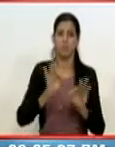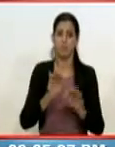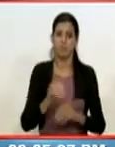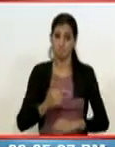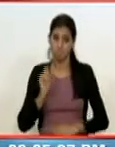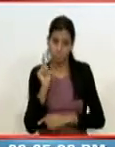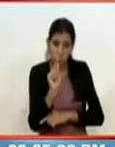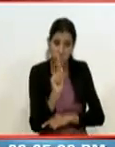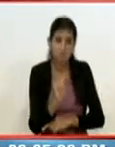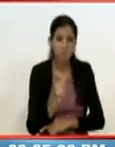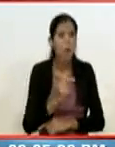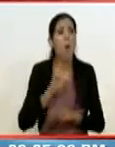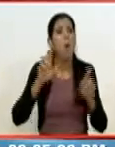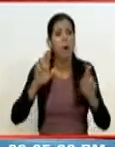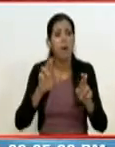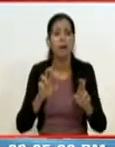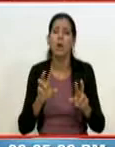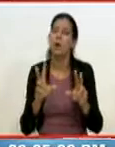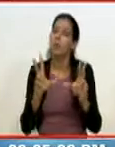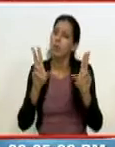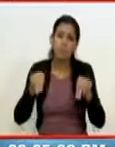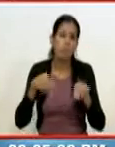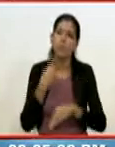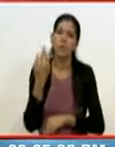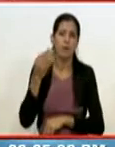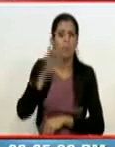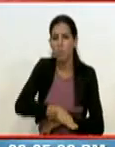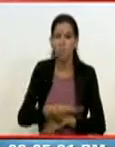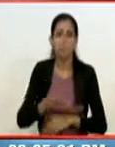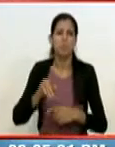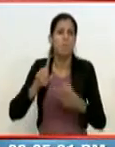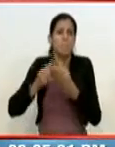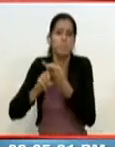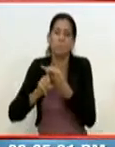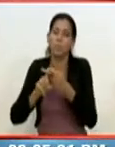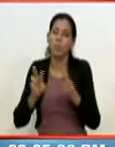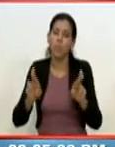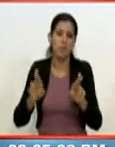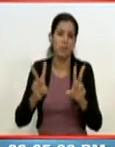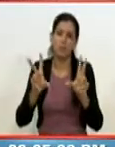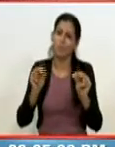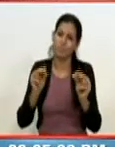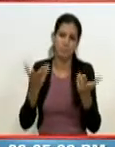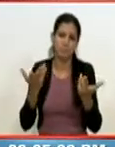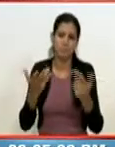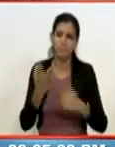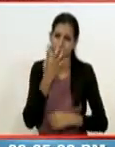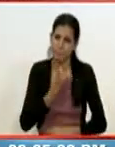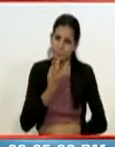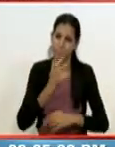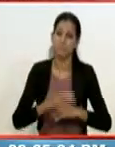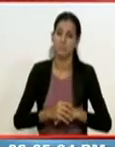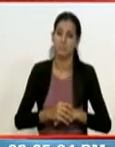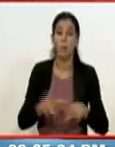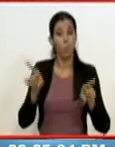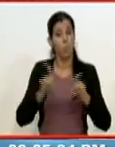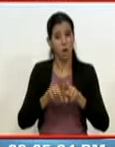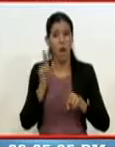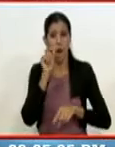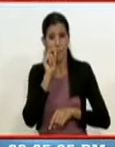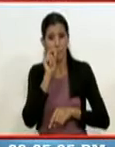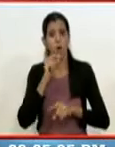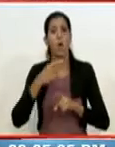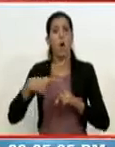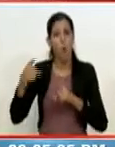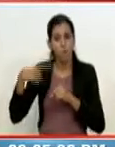señora, que a no me se me hubiese muerto lo que yo más he amado de este mundo, que es mi esposo. Igual que Ranzo Bracho, otras